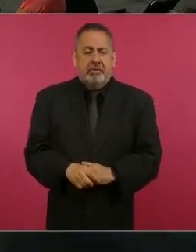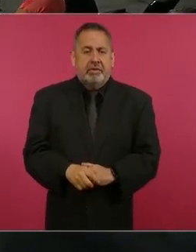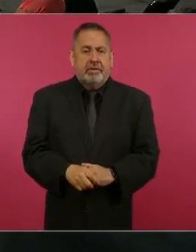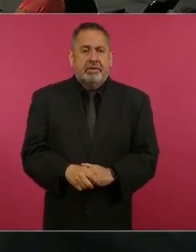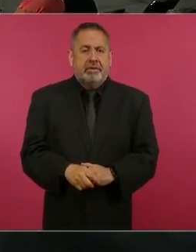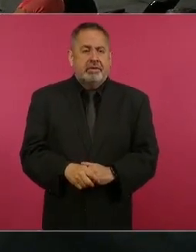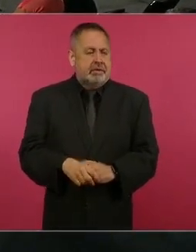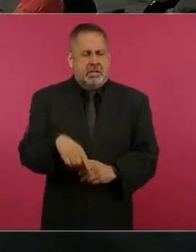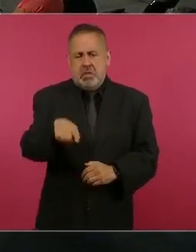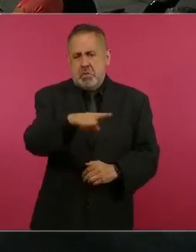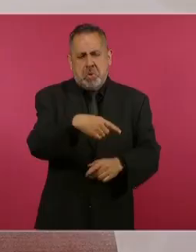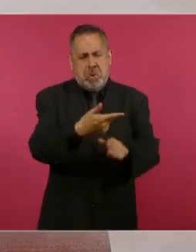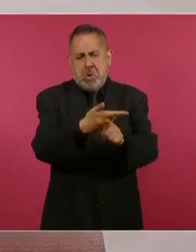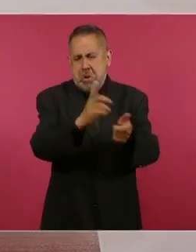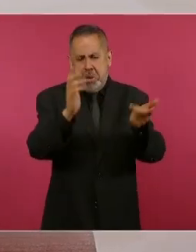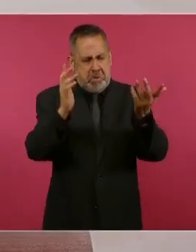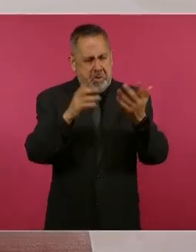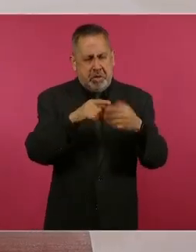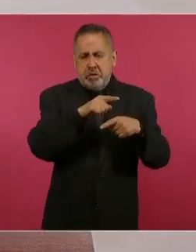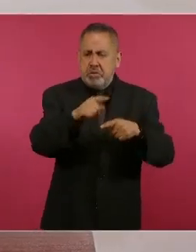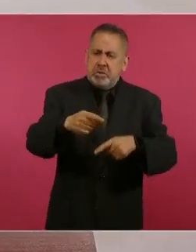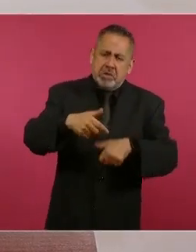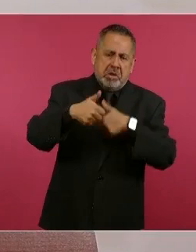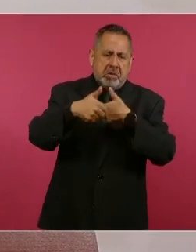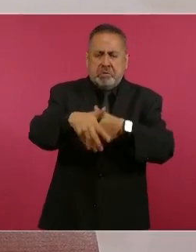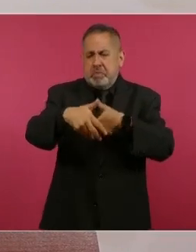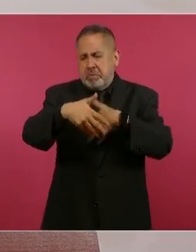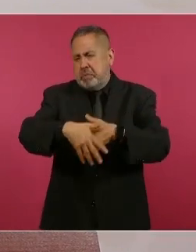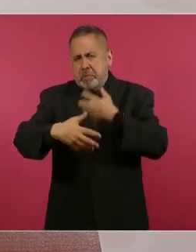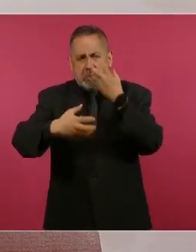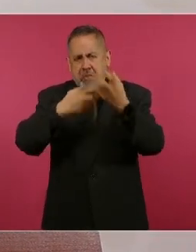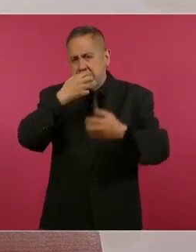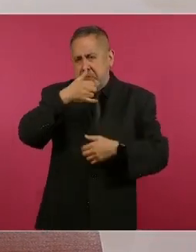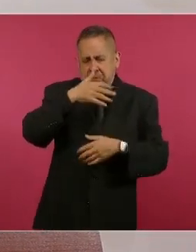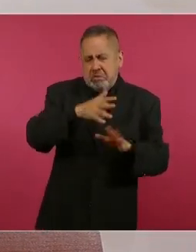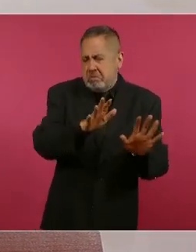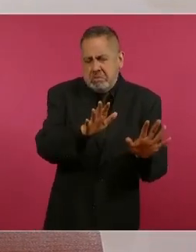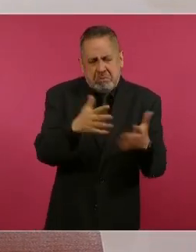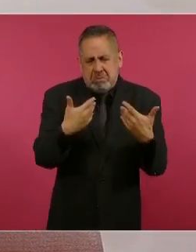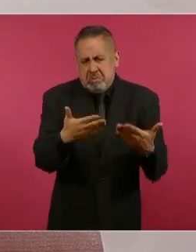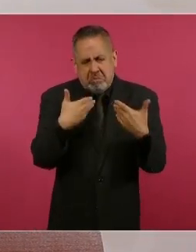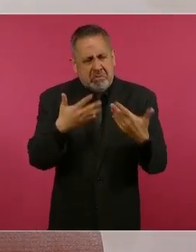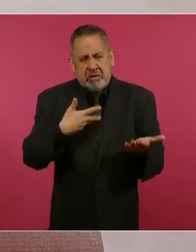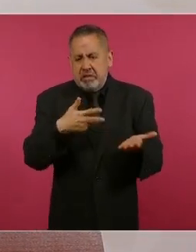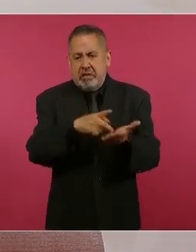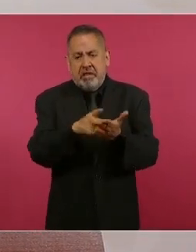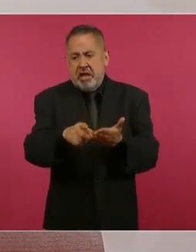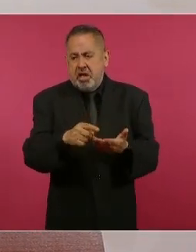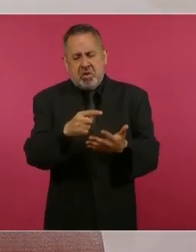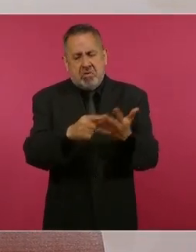libres de manifestarse, tienen todo el derecho de hacerlo,